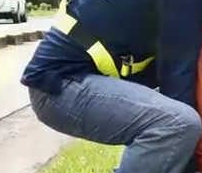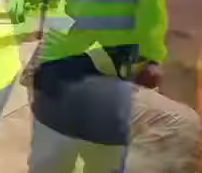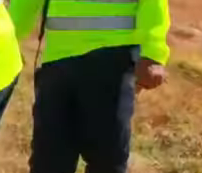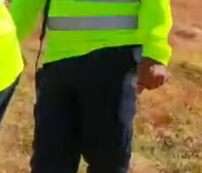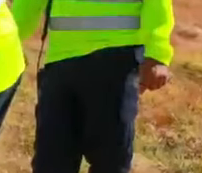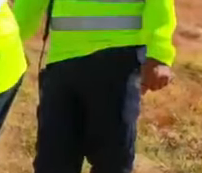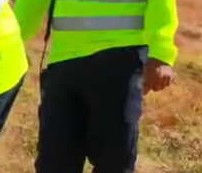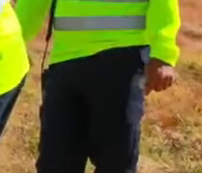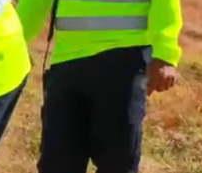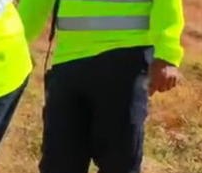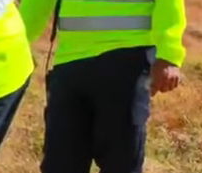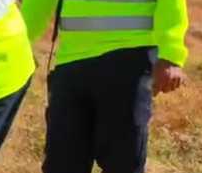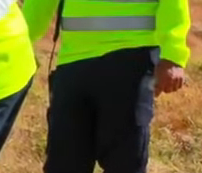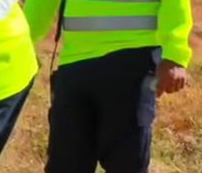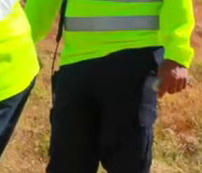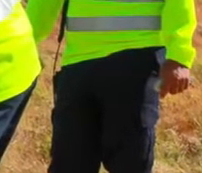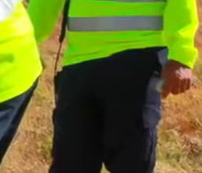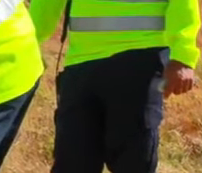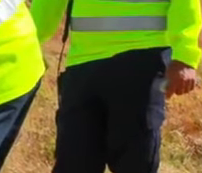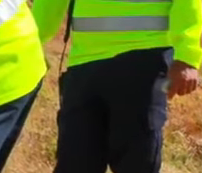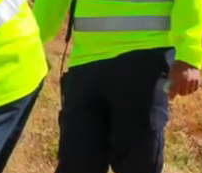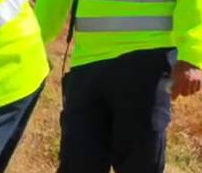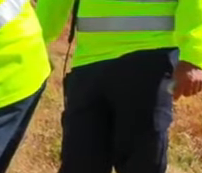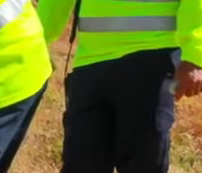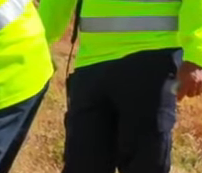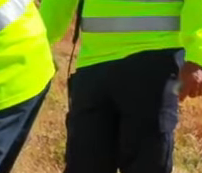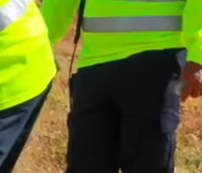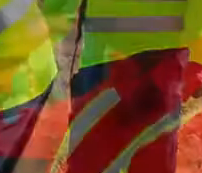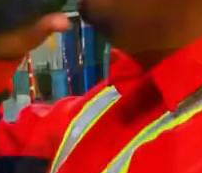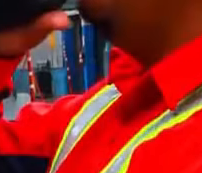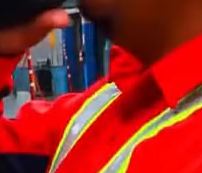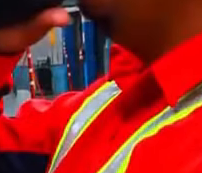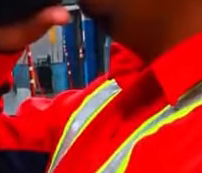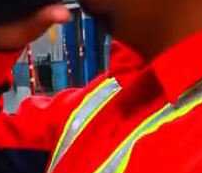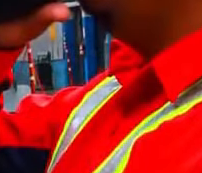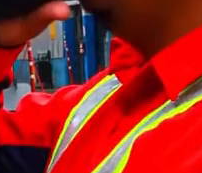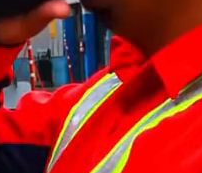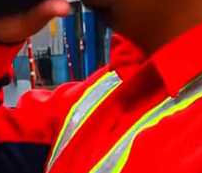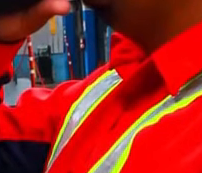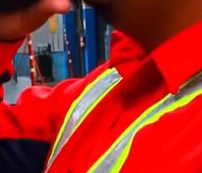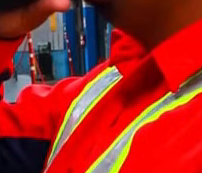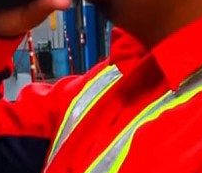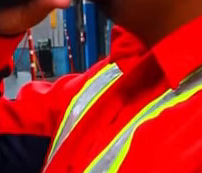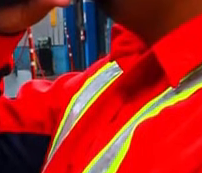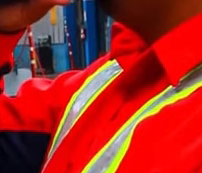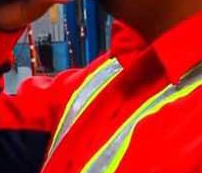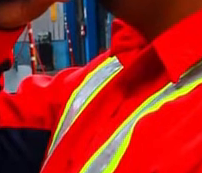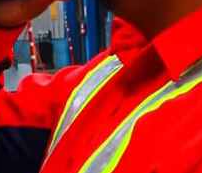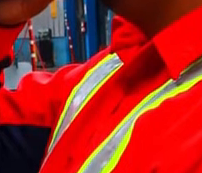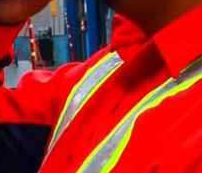de trabajo Esto es necesario para definir implementar y analizar las medidas preventivas Es un campo multidisciplinario